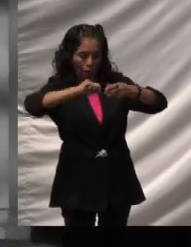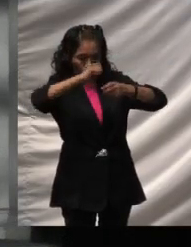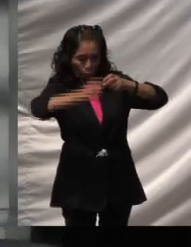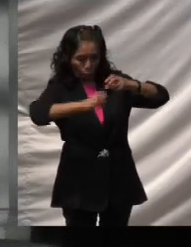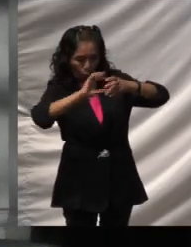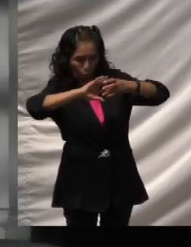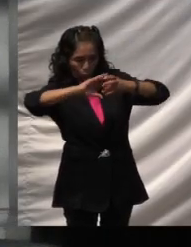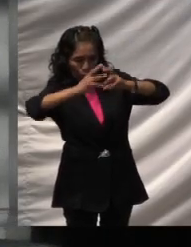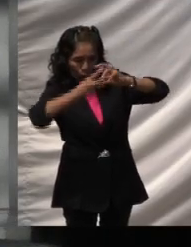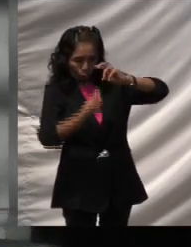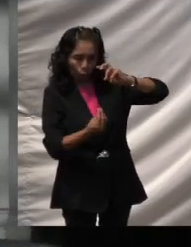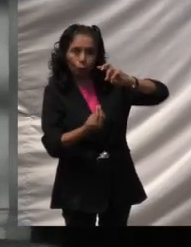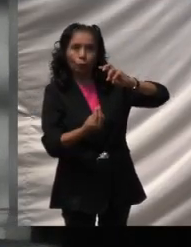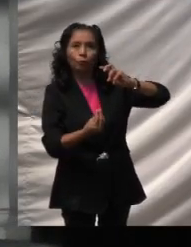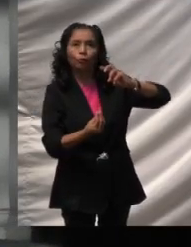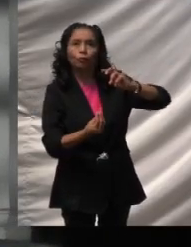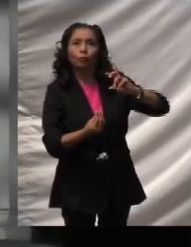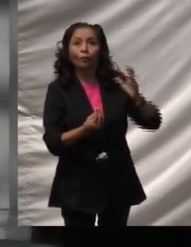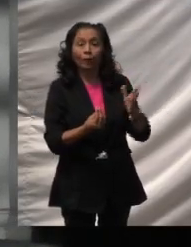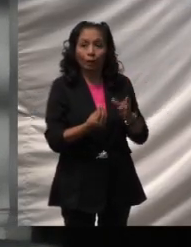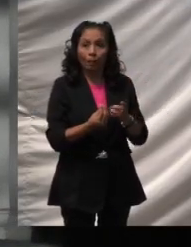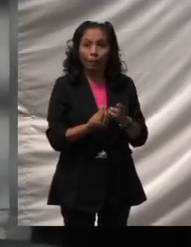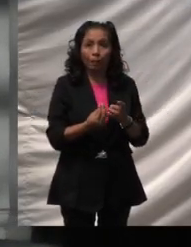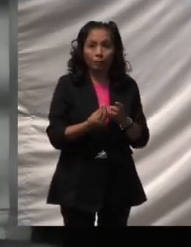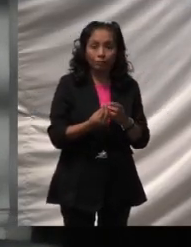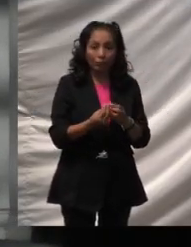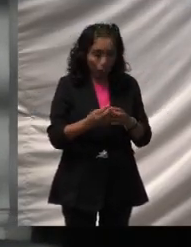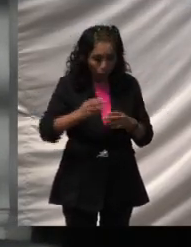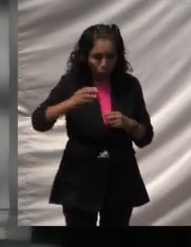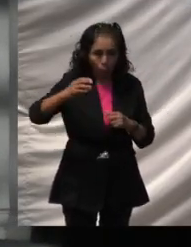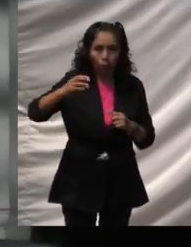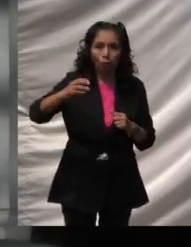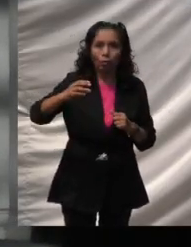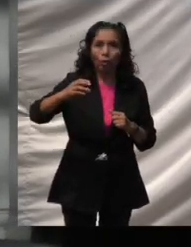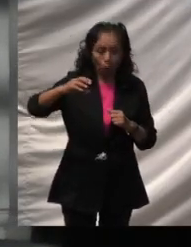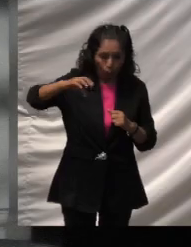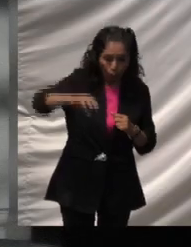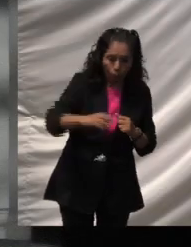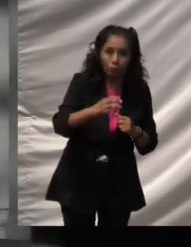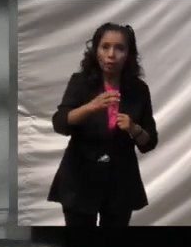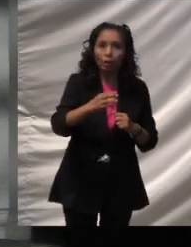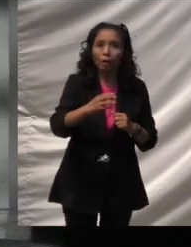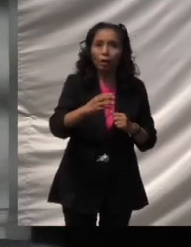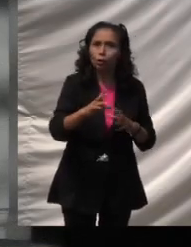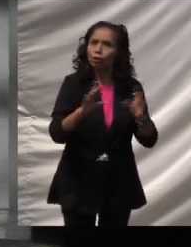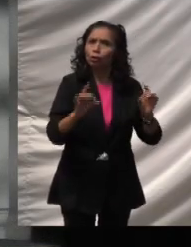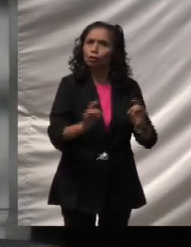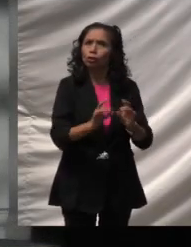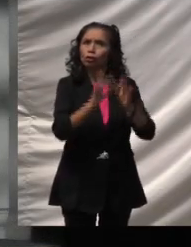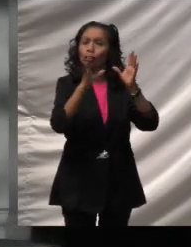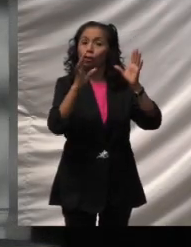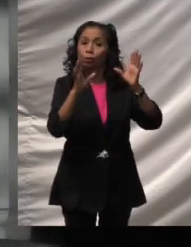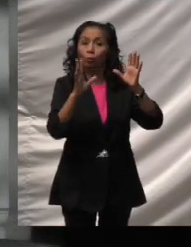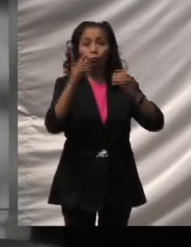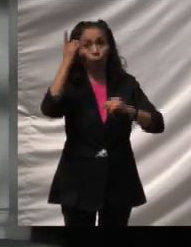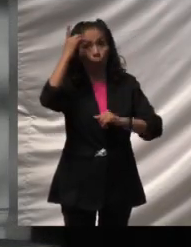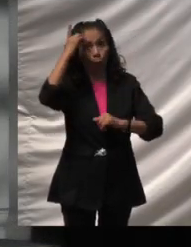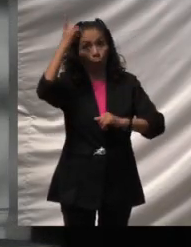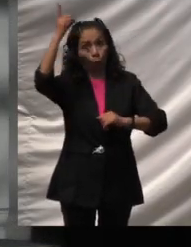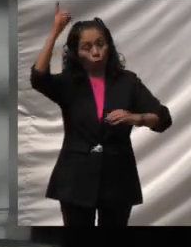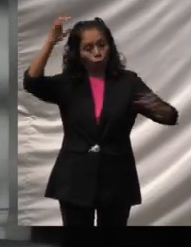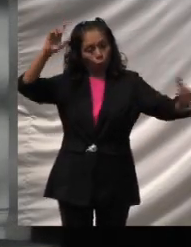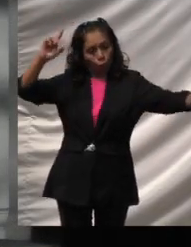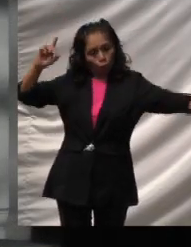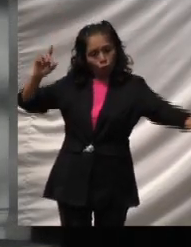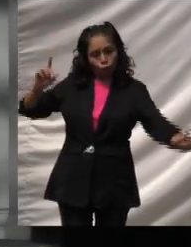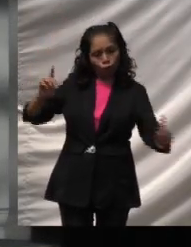cono. Luego, antes de que el maya pudiera agarrar agua, surgió una diosa misteriosa,